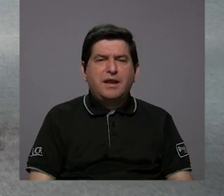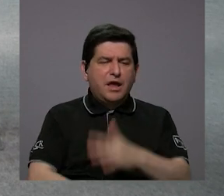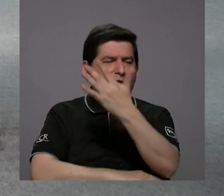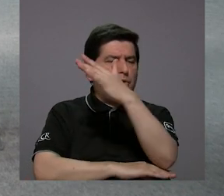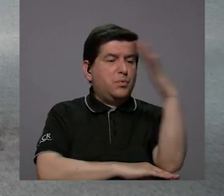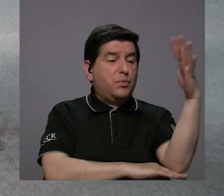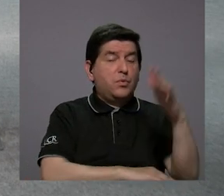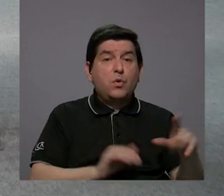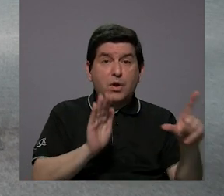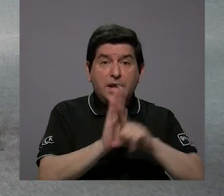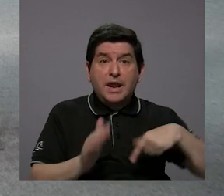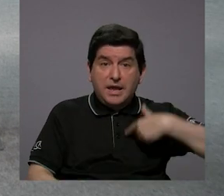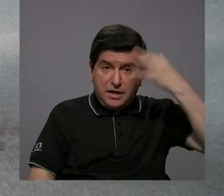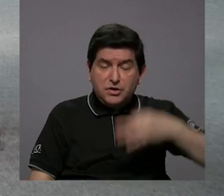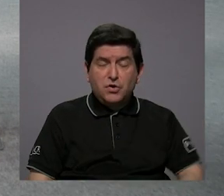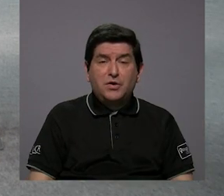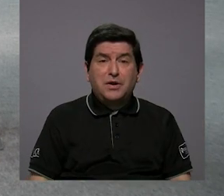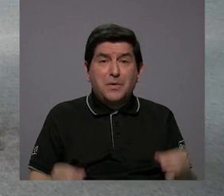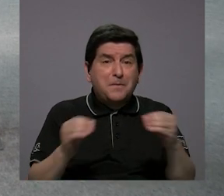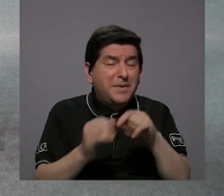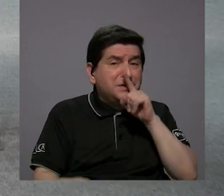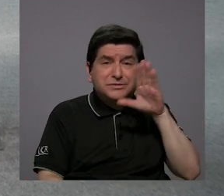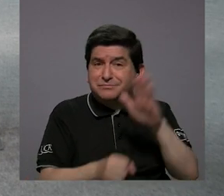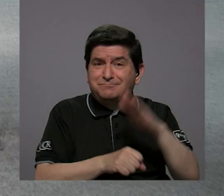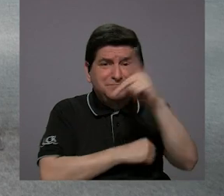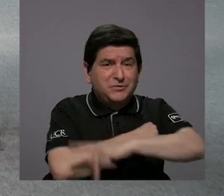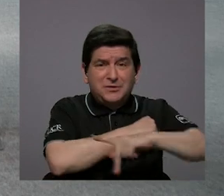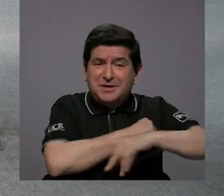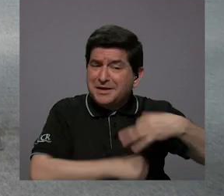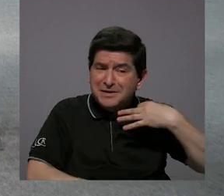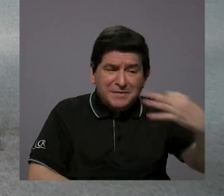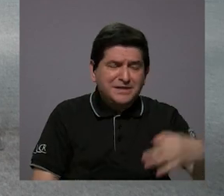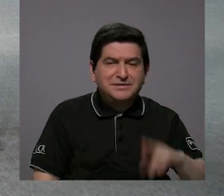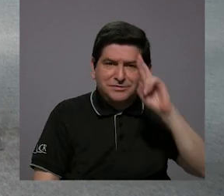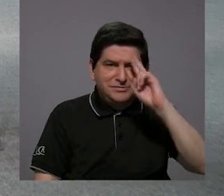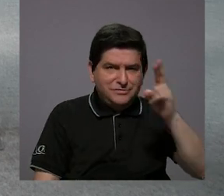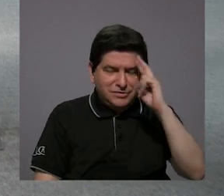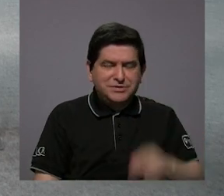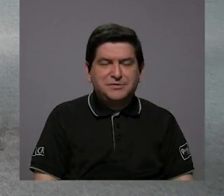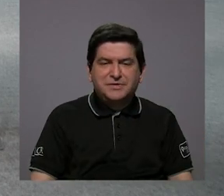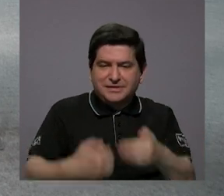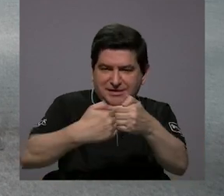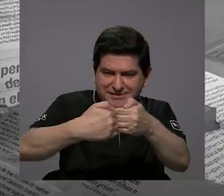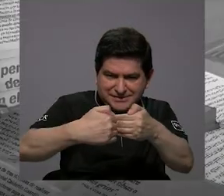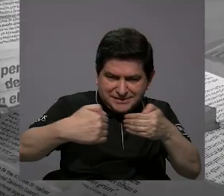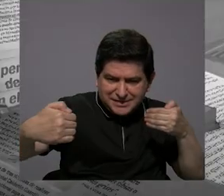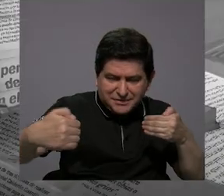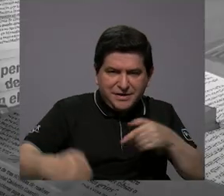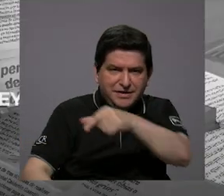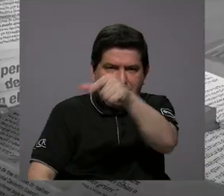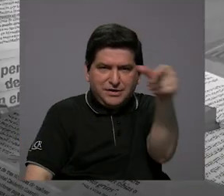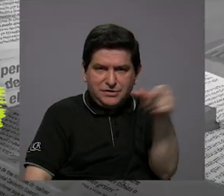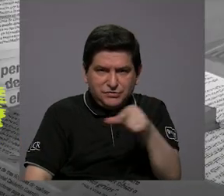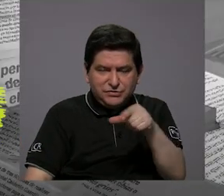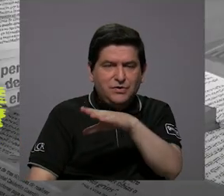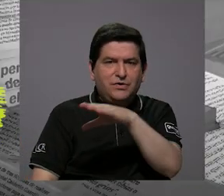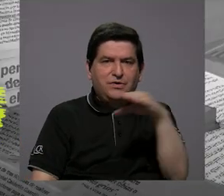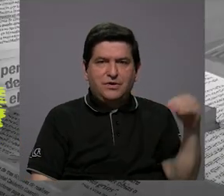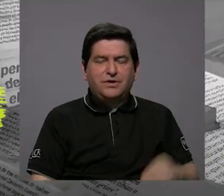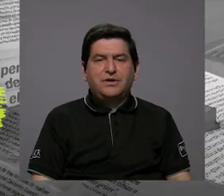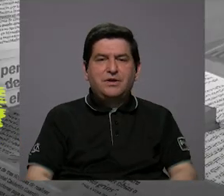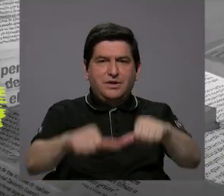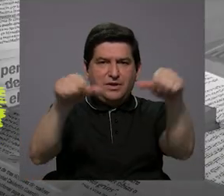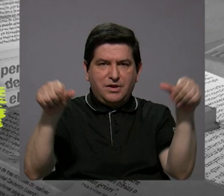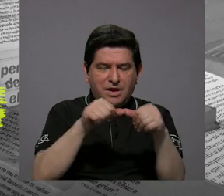que yo creo que es una de las leyes que más se incumplen diariamente en este país, porque no se respetan los retiros de los ríos y también